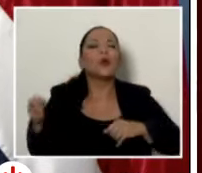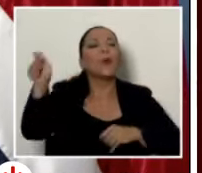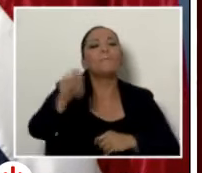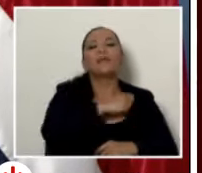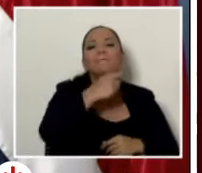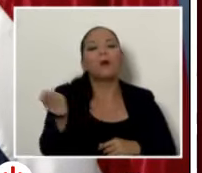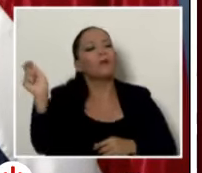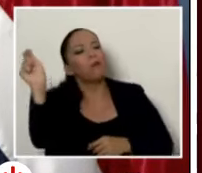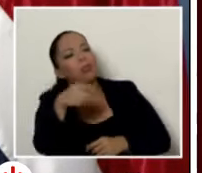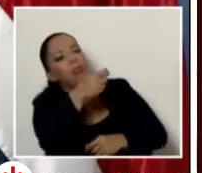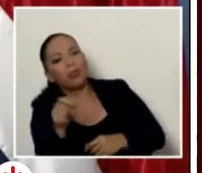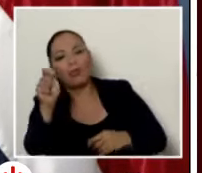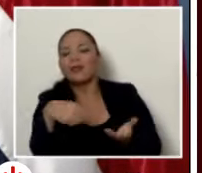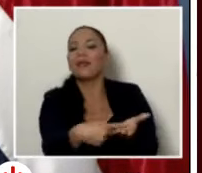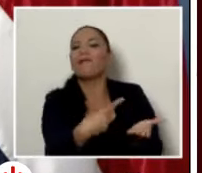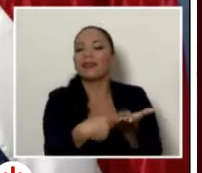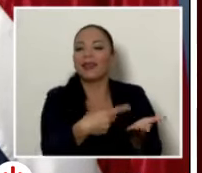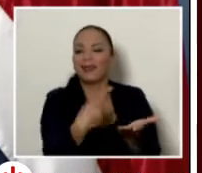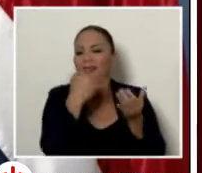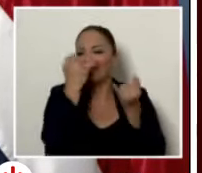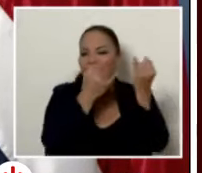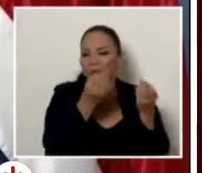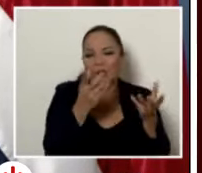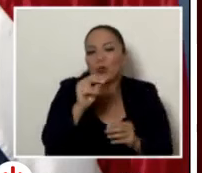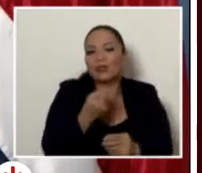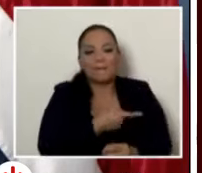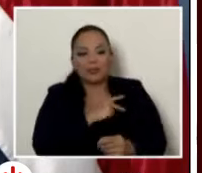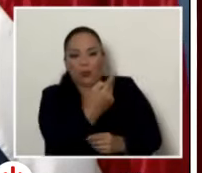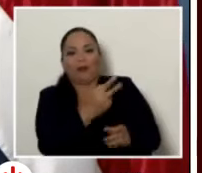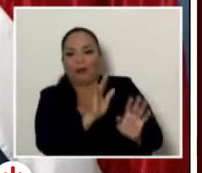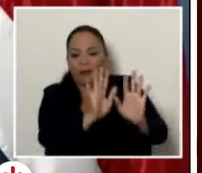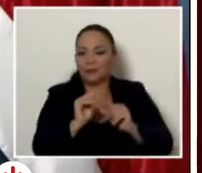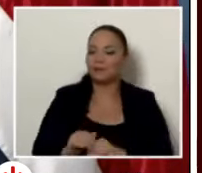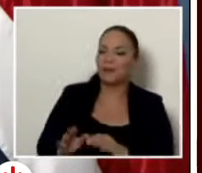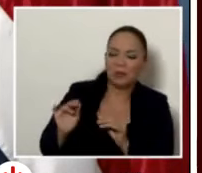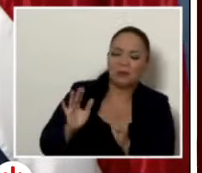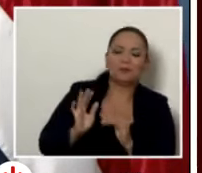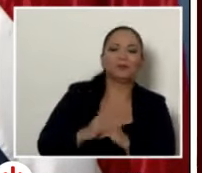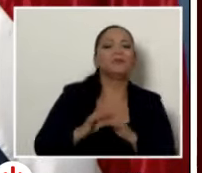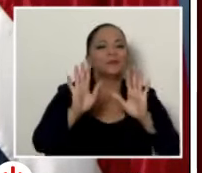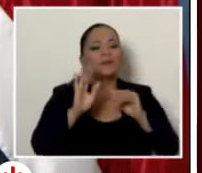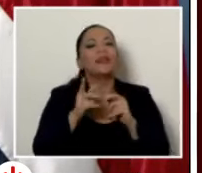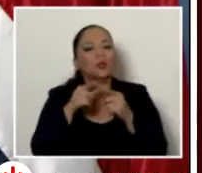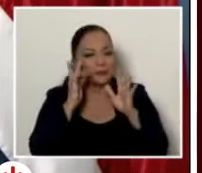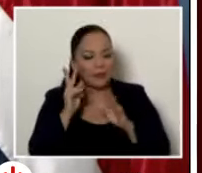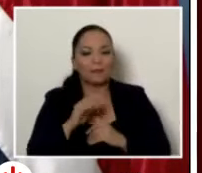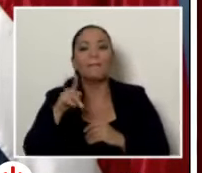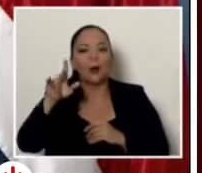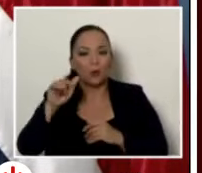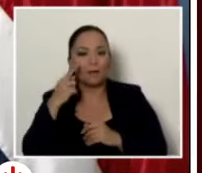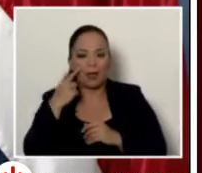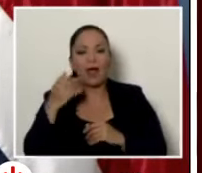gusta el debate de ideas públicas no es personal gracias entonces doña Paula vea hay una